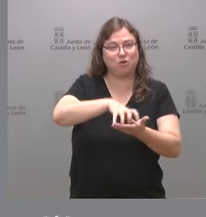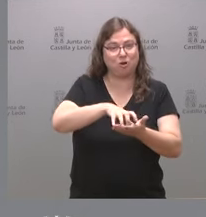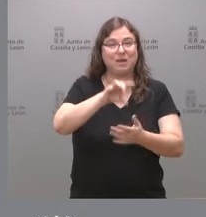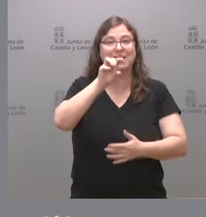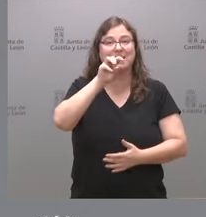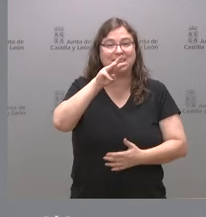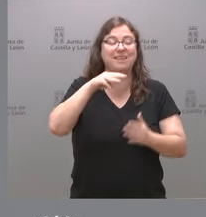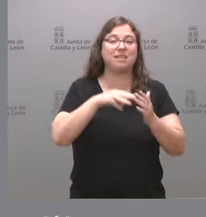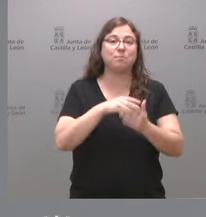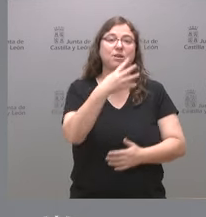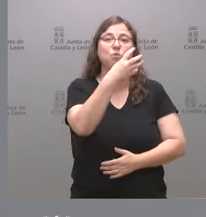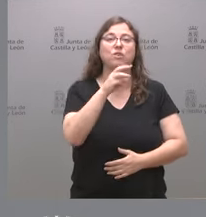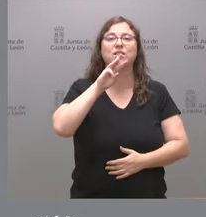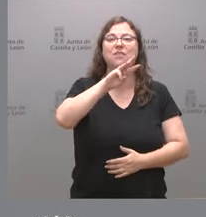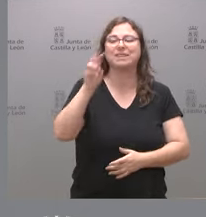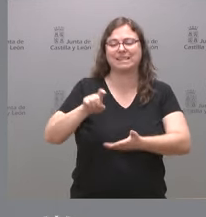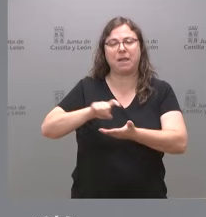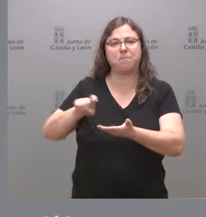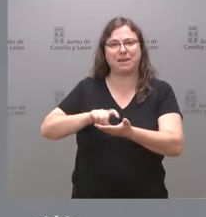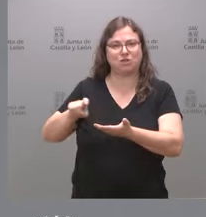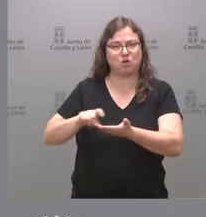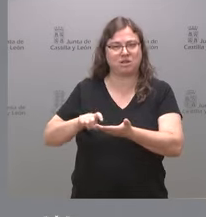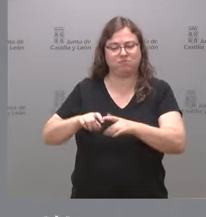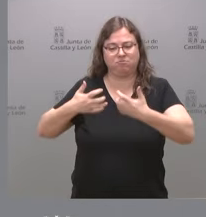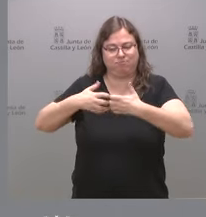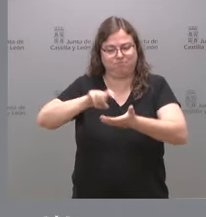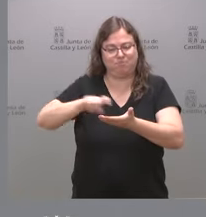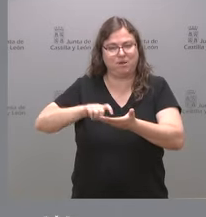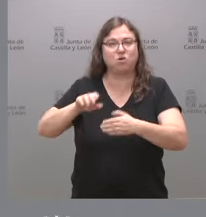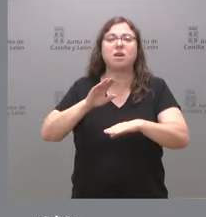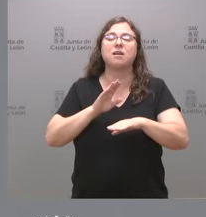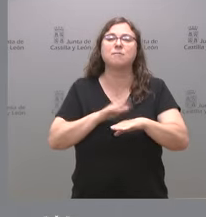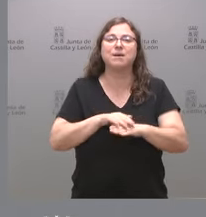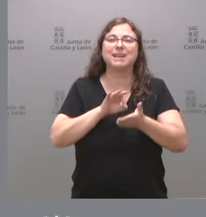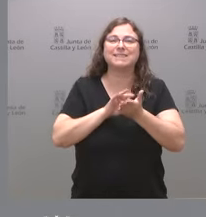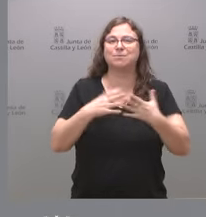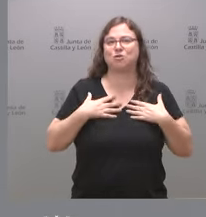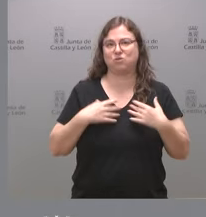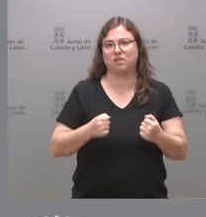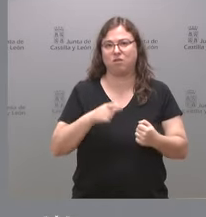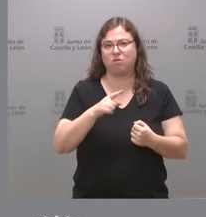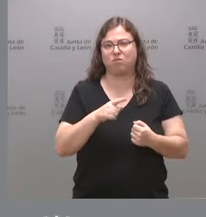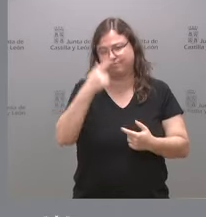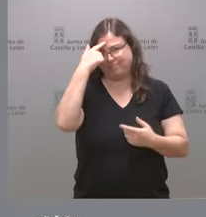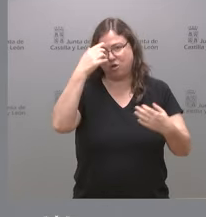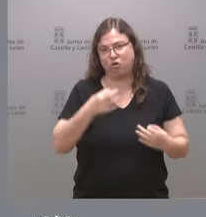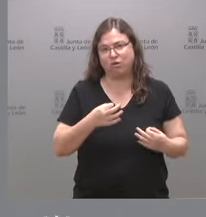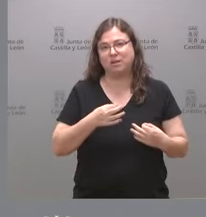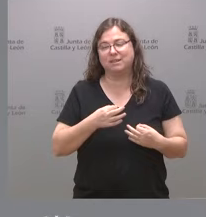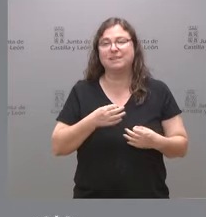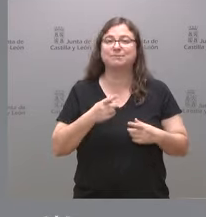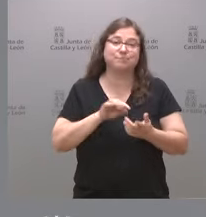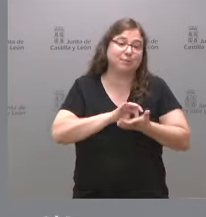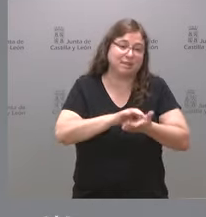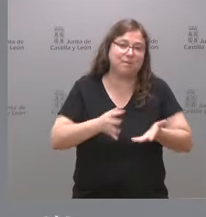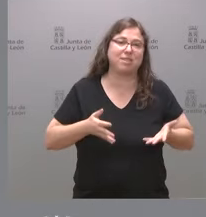13.433 impresoras para el servicio sanitario, que, lógicamente, tiene mucho que ver con la prestación